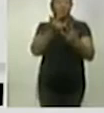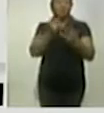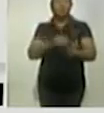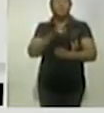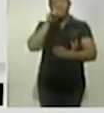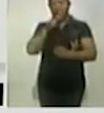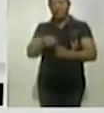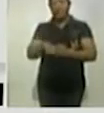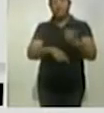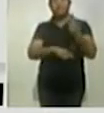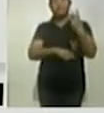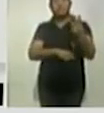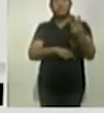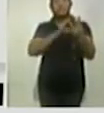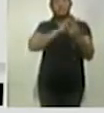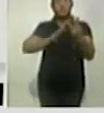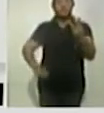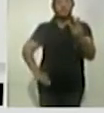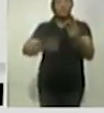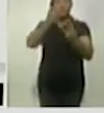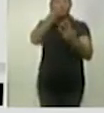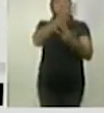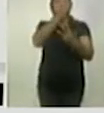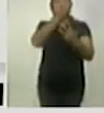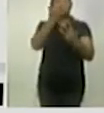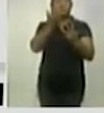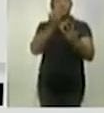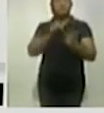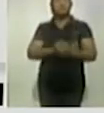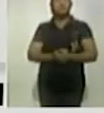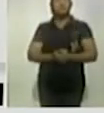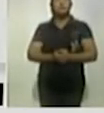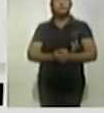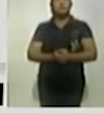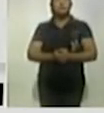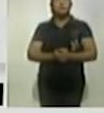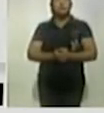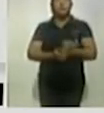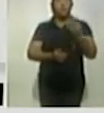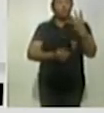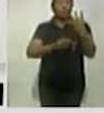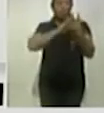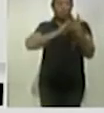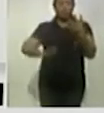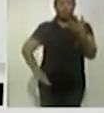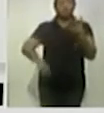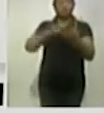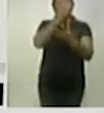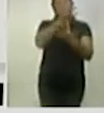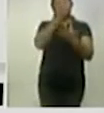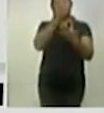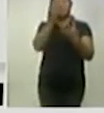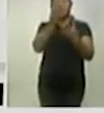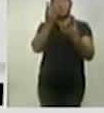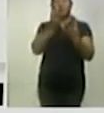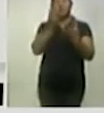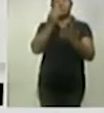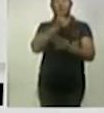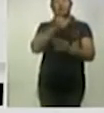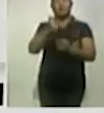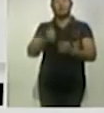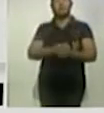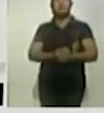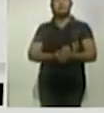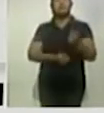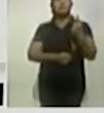Texoloc, Españita y Terrenate cinco, Zacualpan, Muñoz de Domingo Arenas, Quiletla y Coajomulco suman cuatro por demarcación, Santa